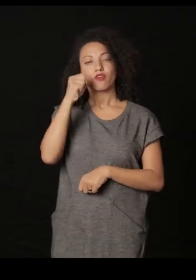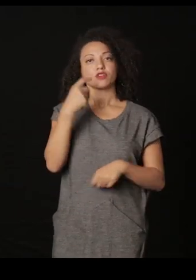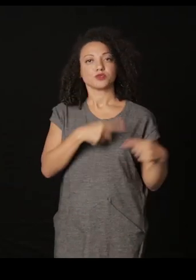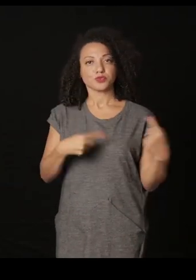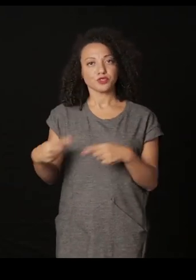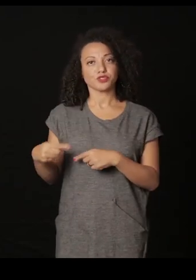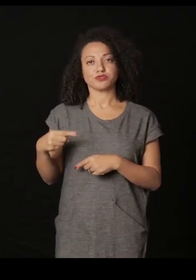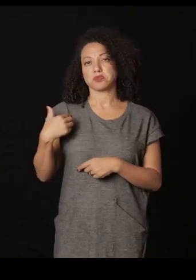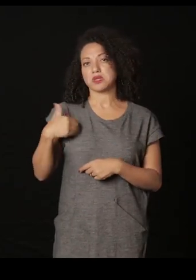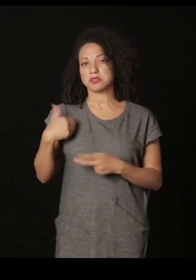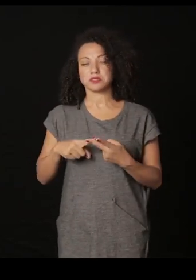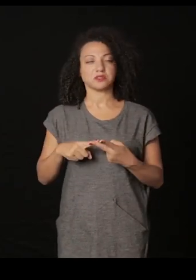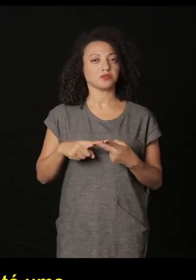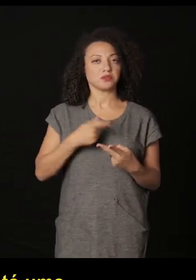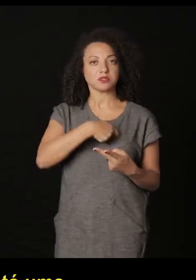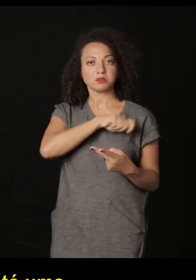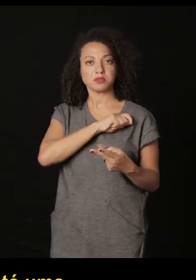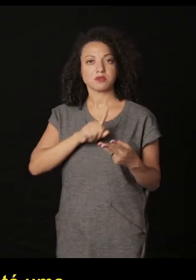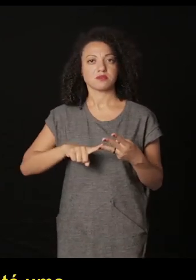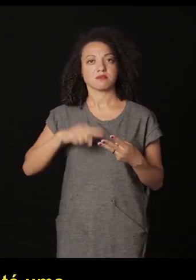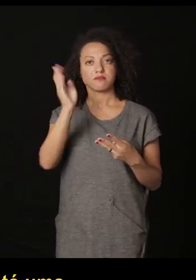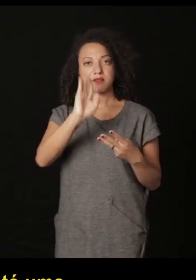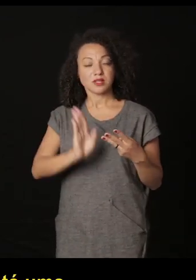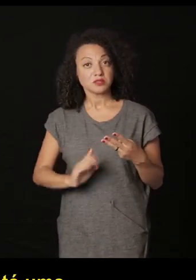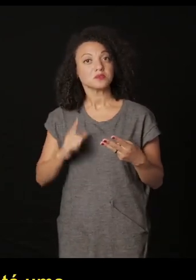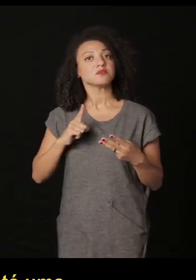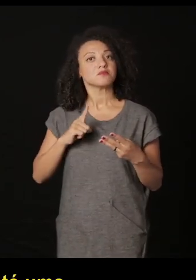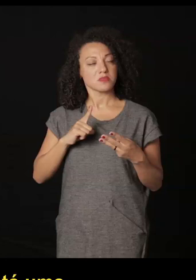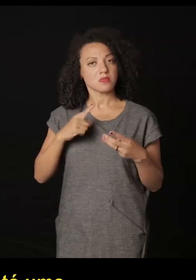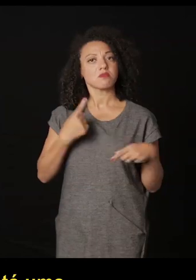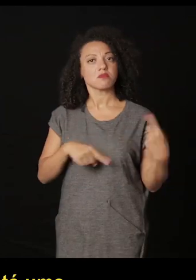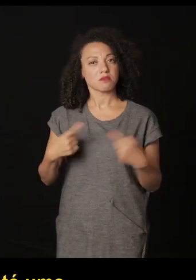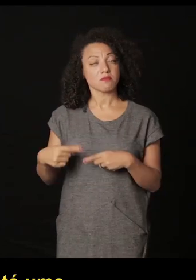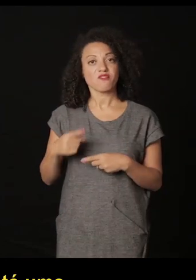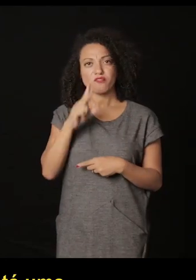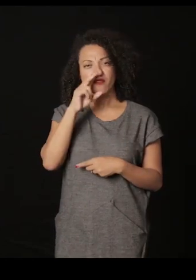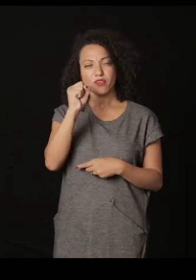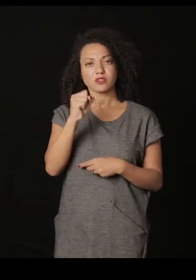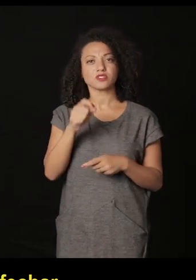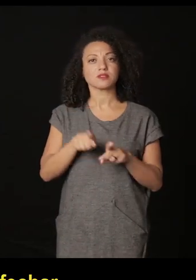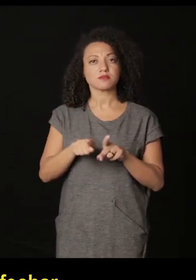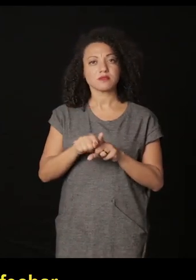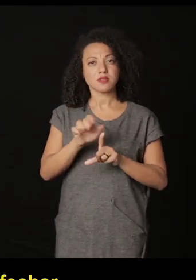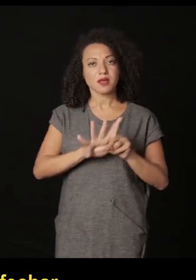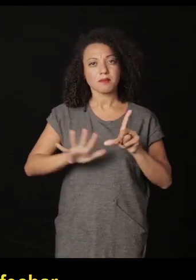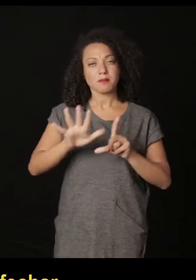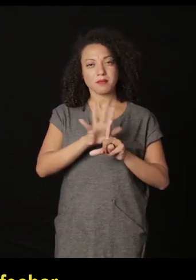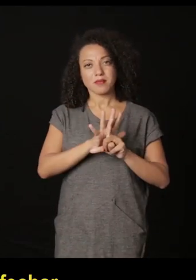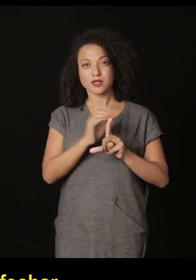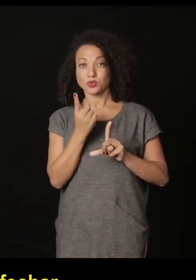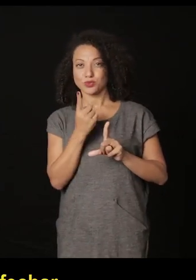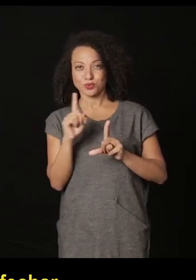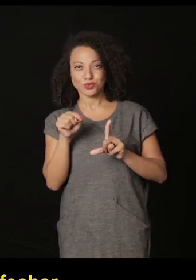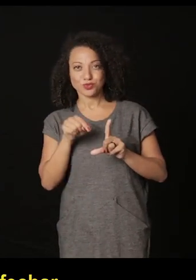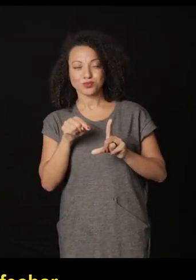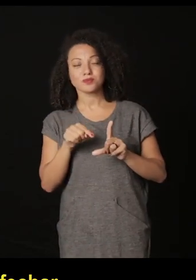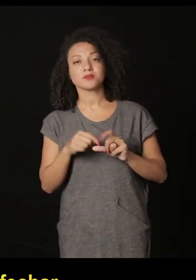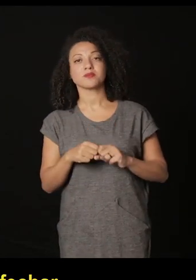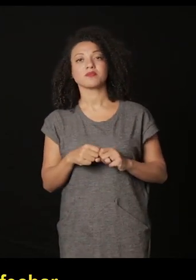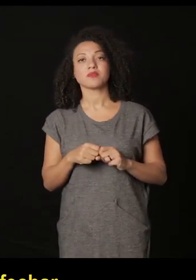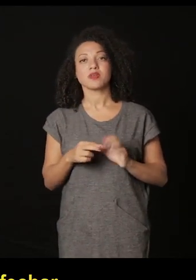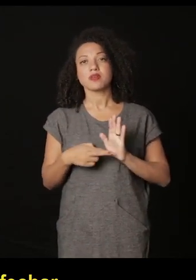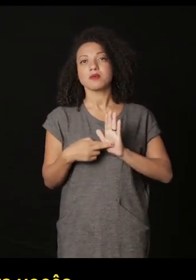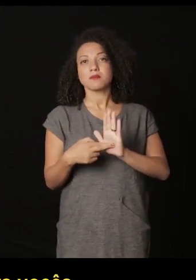en Argentina Brasil en España también está una demanda popular muy fuerte yo creo que esa imagen para fechar